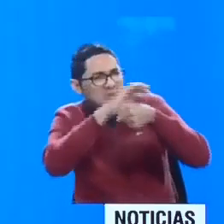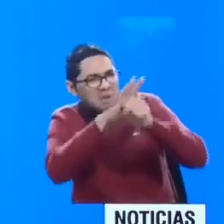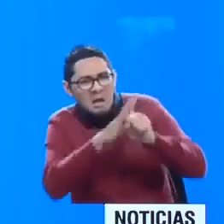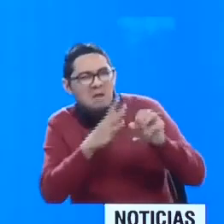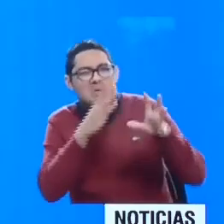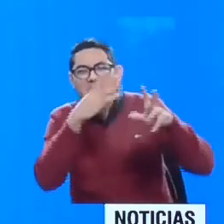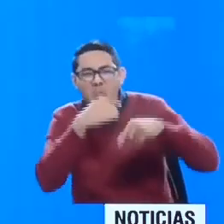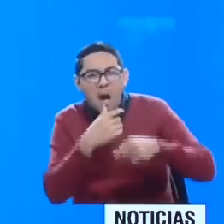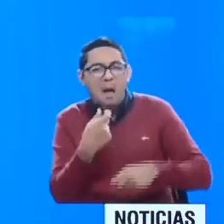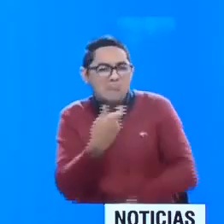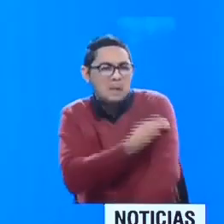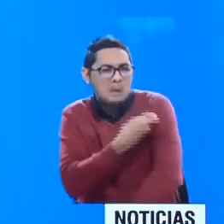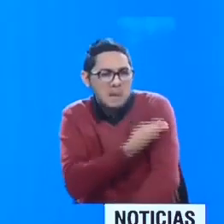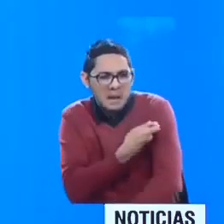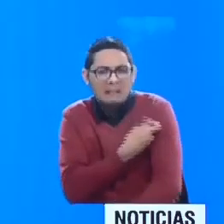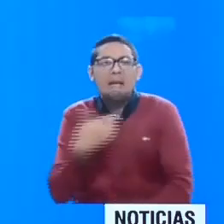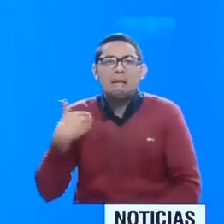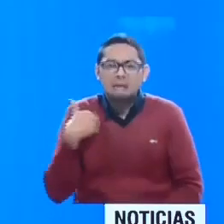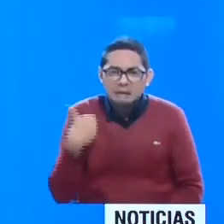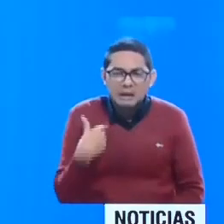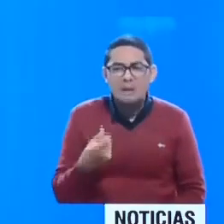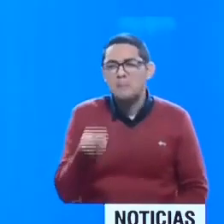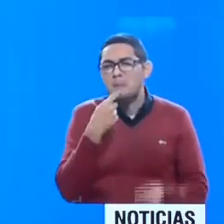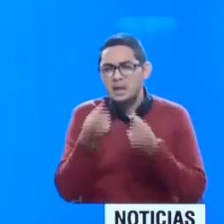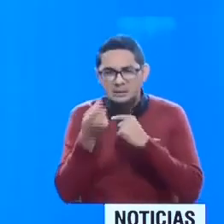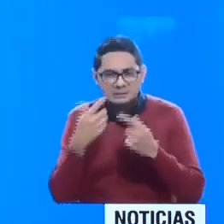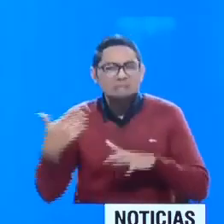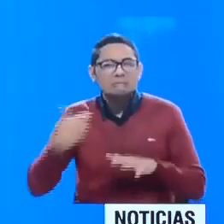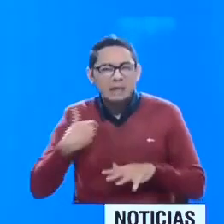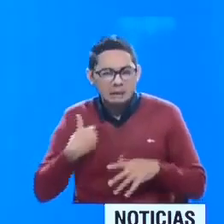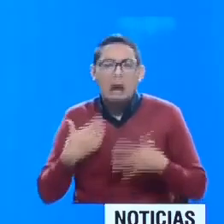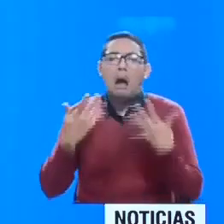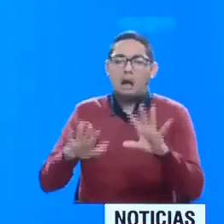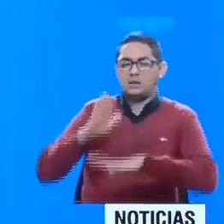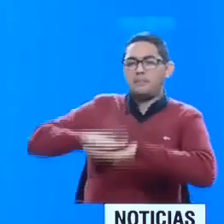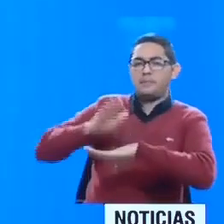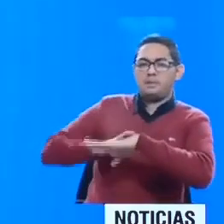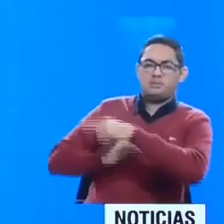efectivo contra el coronavirus o una vacuna de vida.